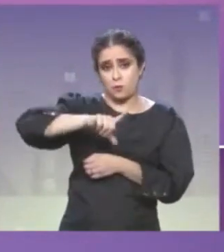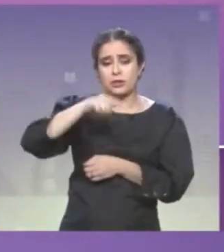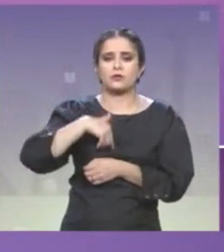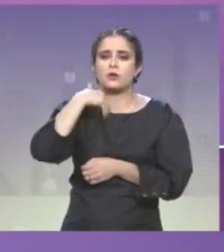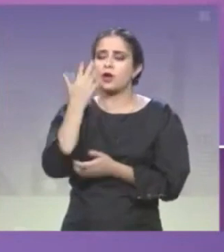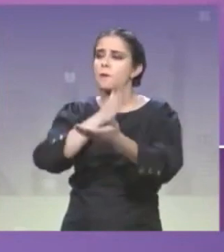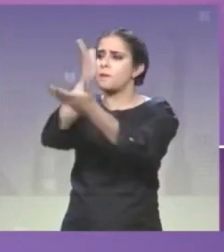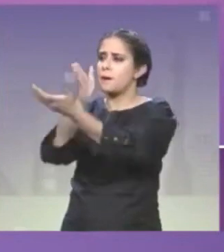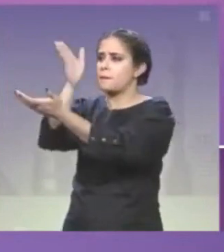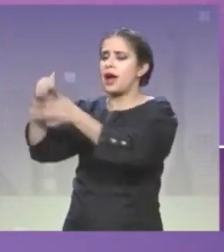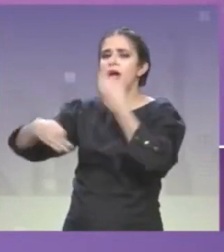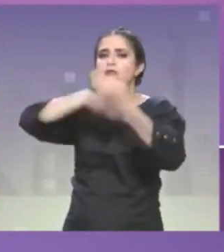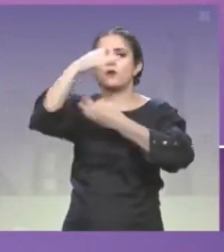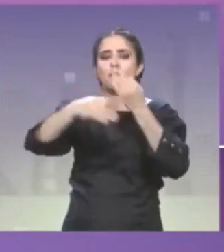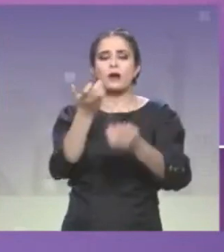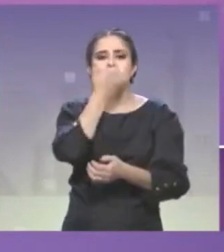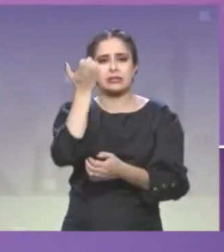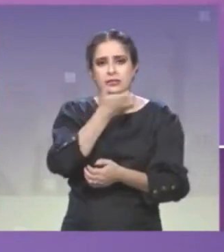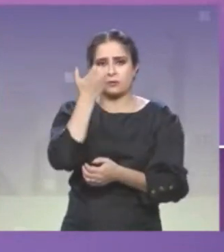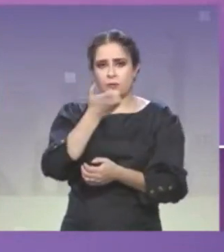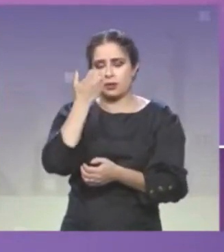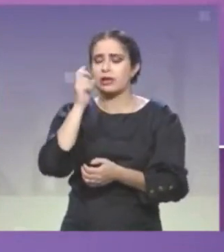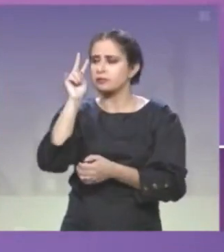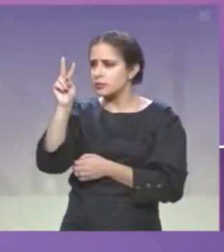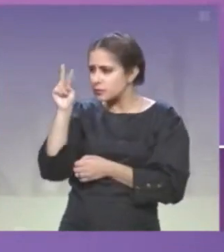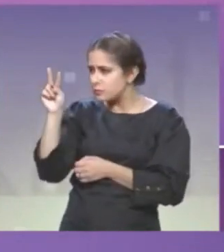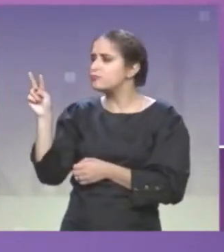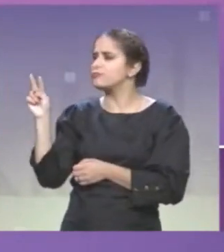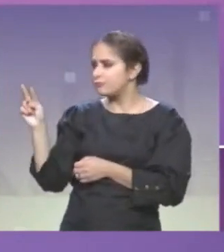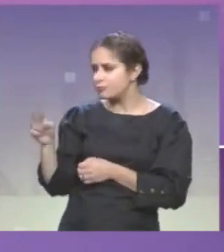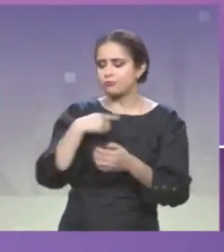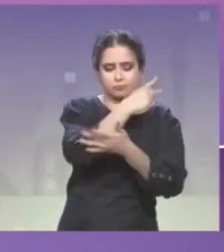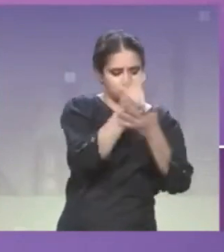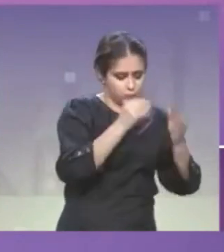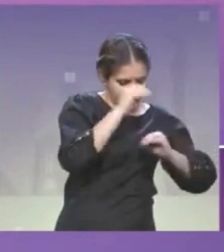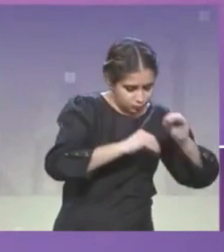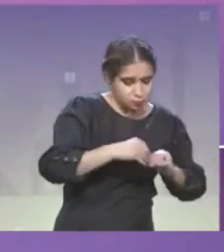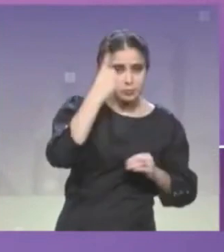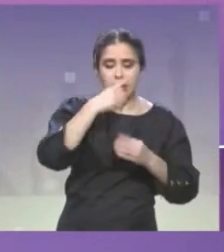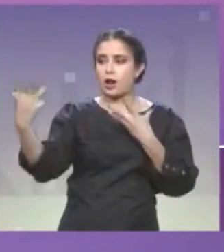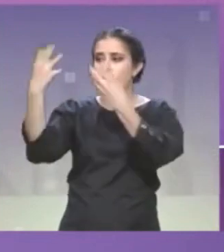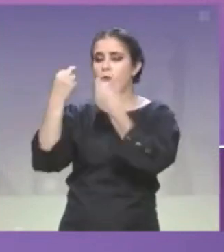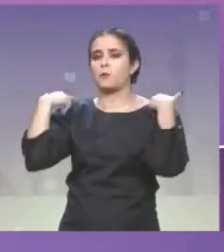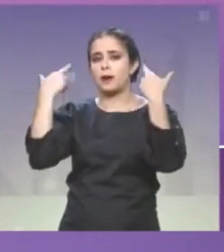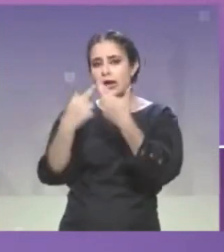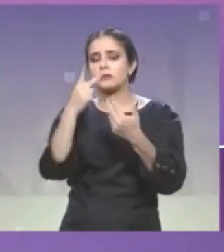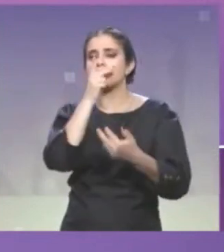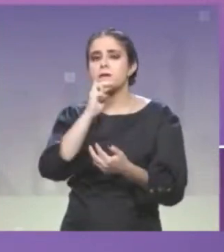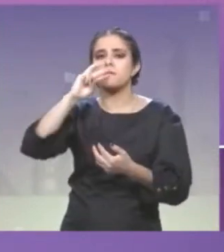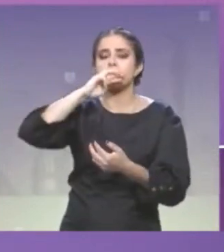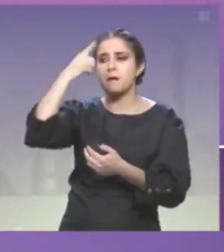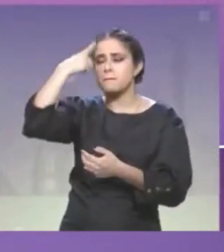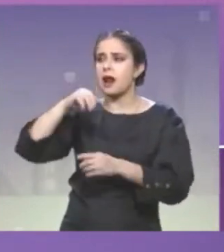las escuelas, visitar las escuelas y hacer un programa de trabajo de mantenimiento a tres años con las maestras, los maestros y los padres de familia.